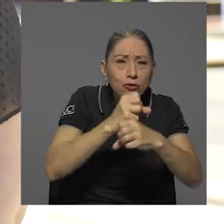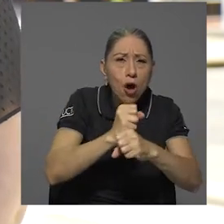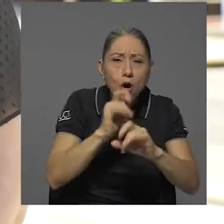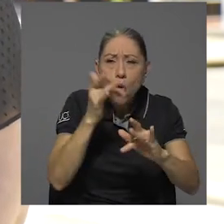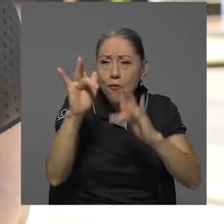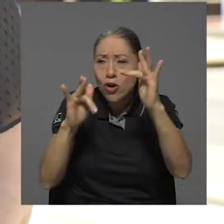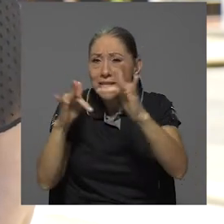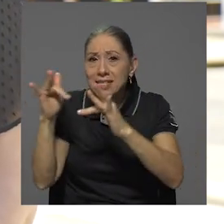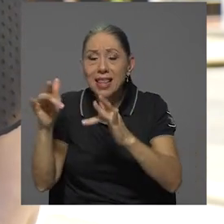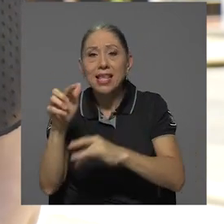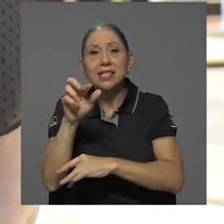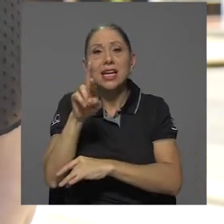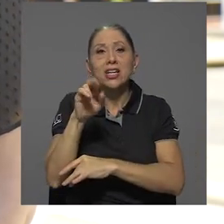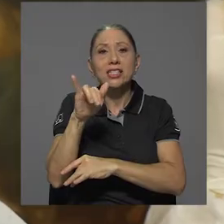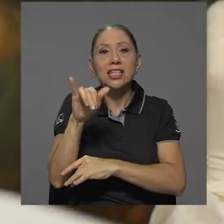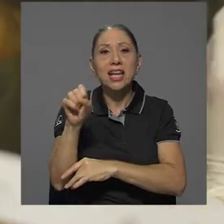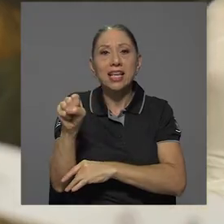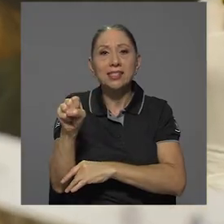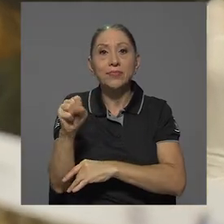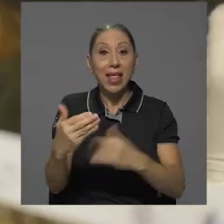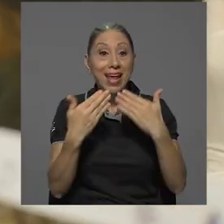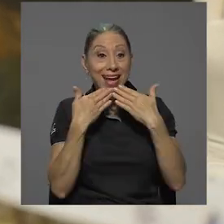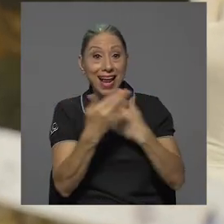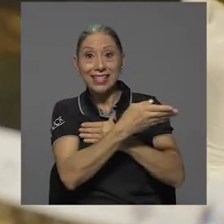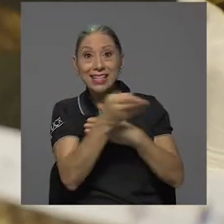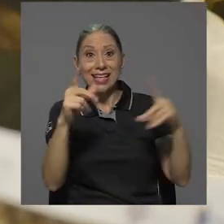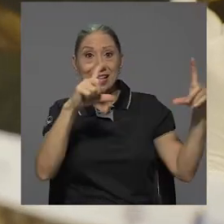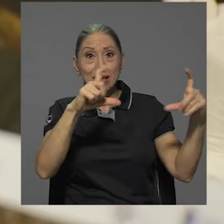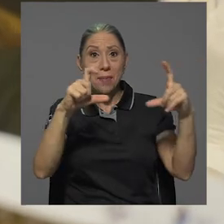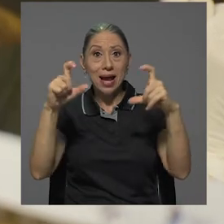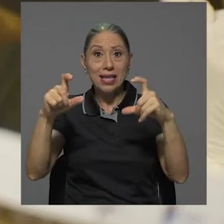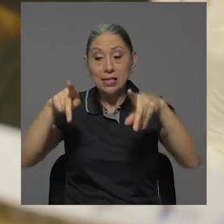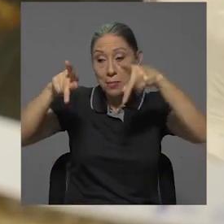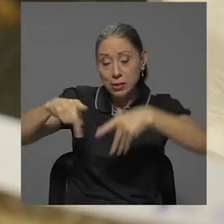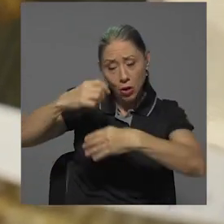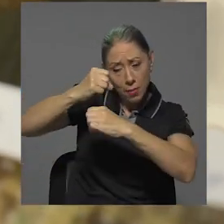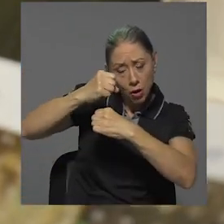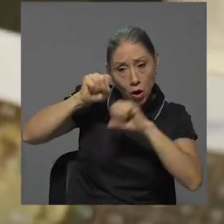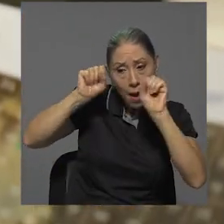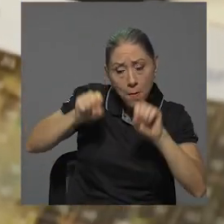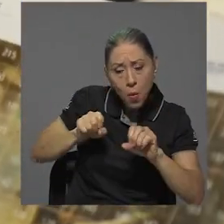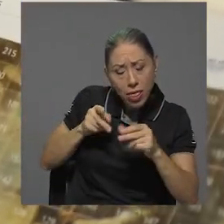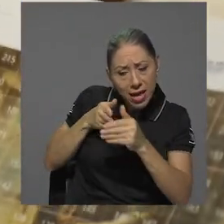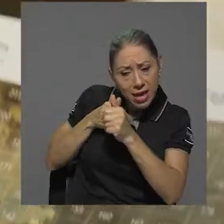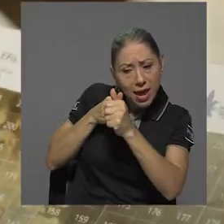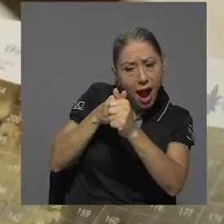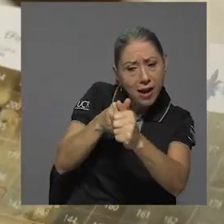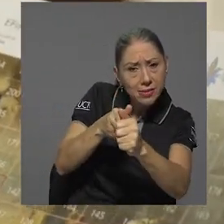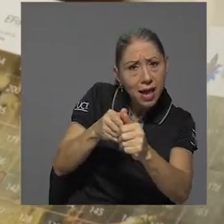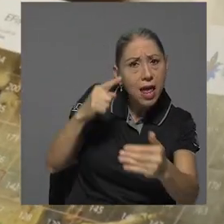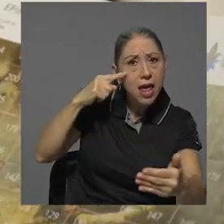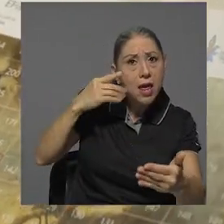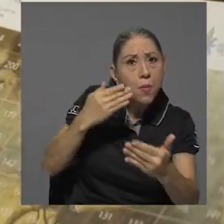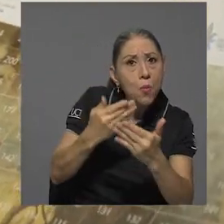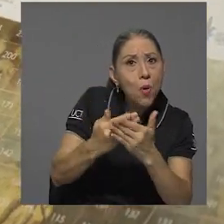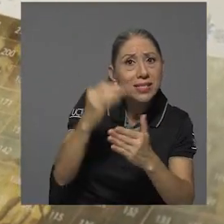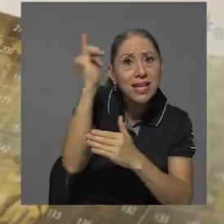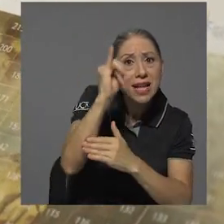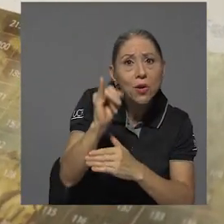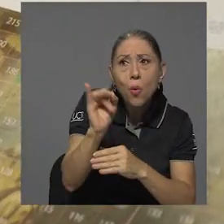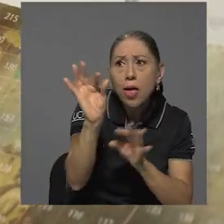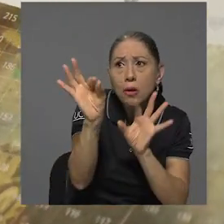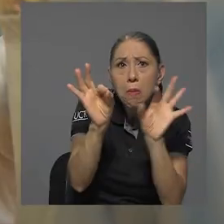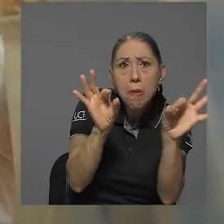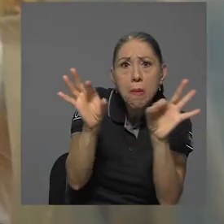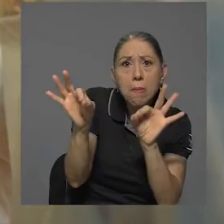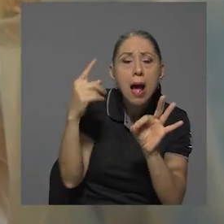fluorescentes y de resinas. Gracias a estas imágenes, una microbióloga puede guiarse y tomar muestras del cuadro donde hay evidencia de